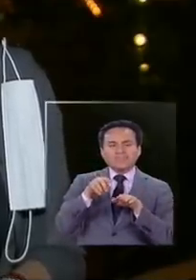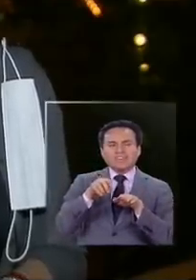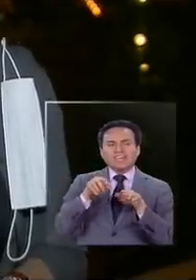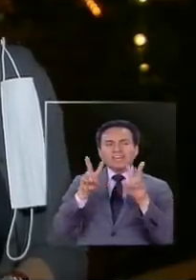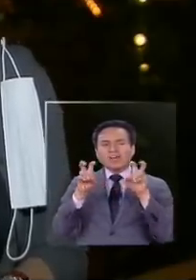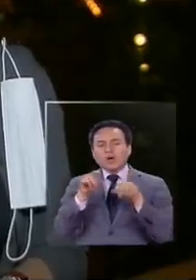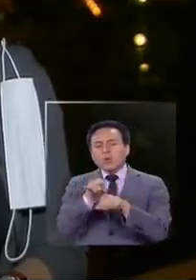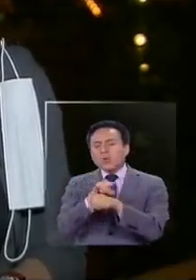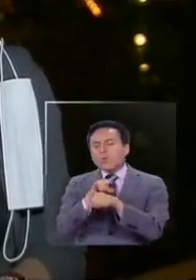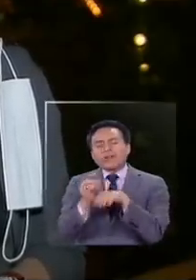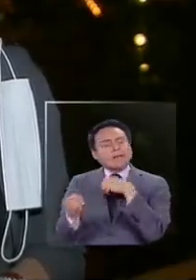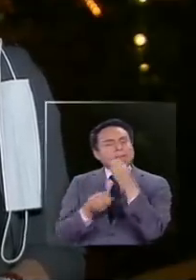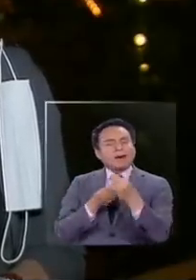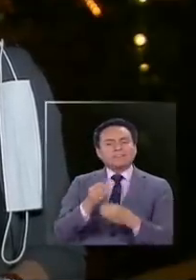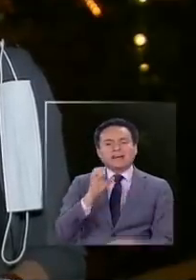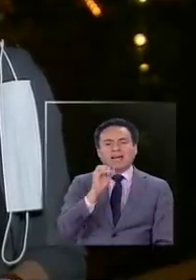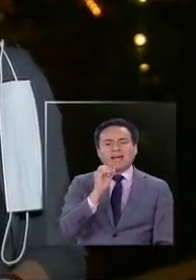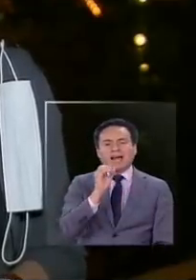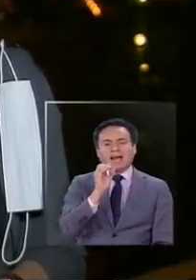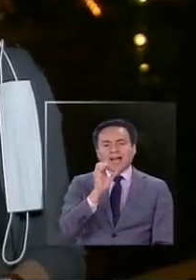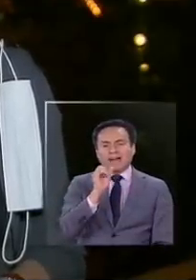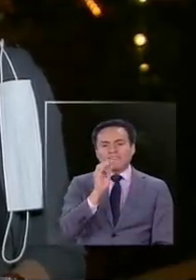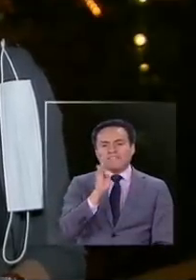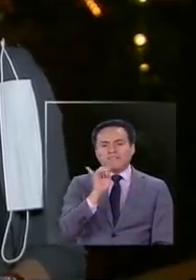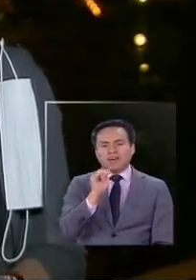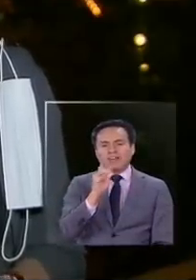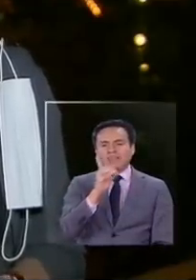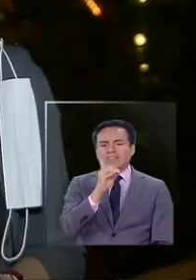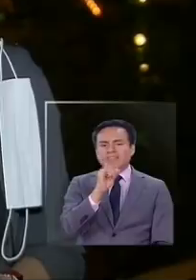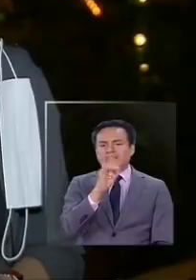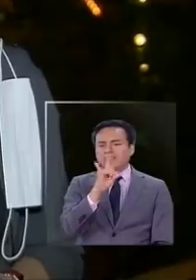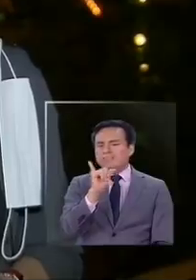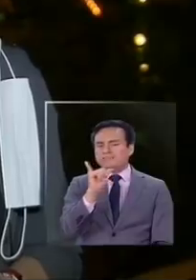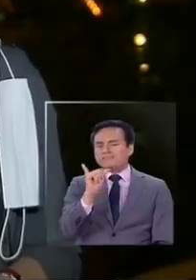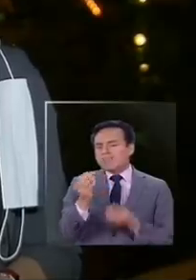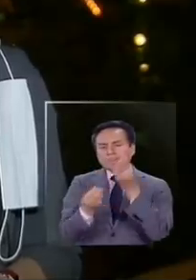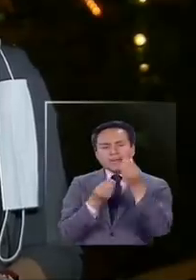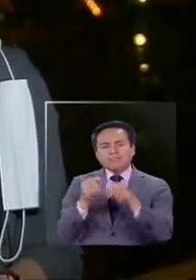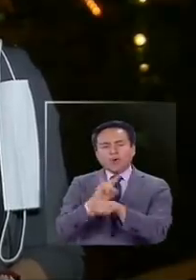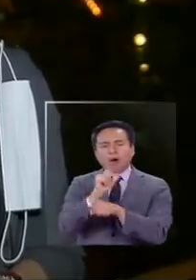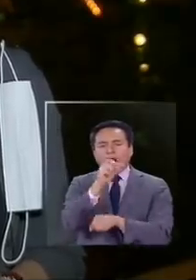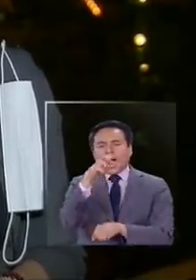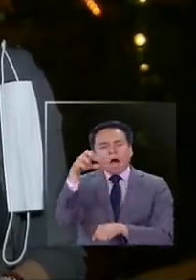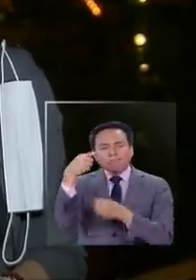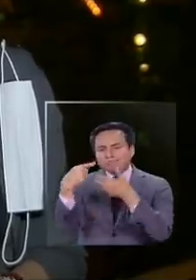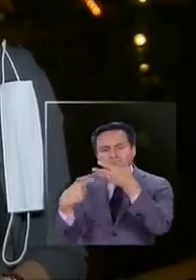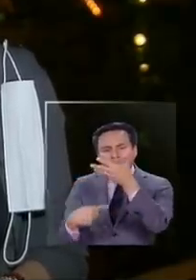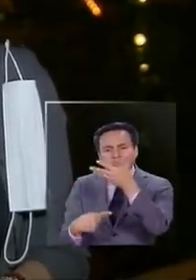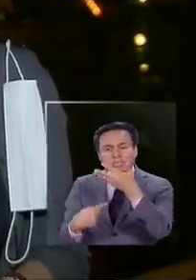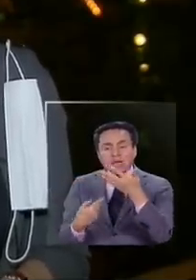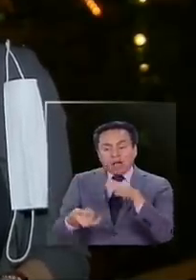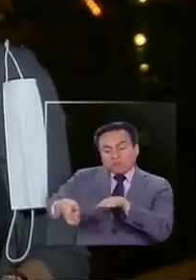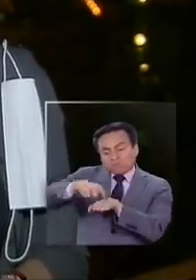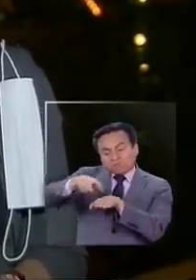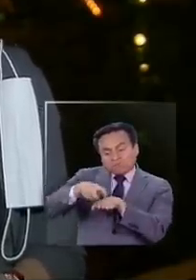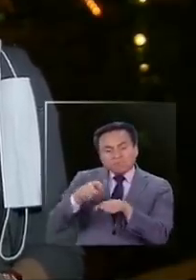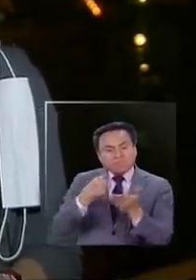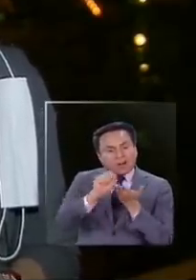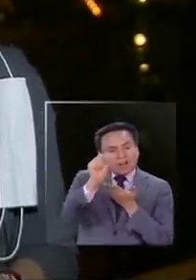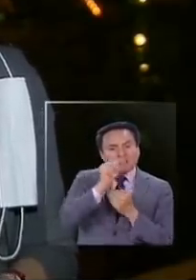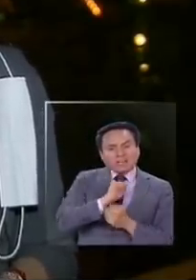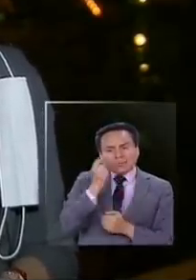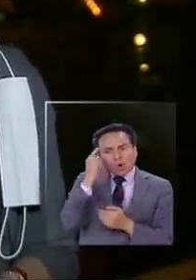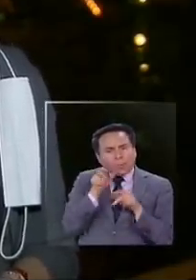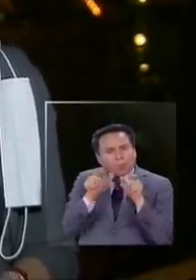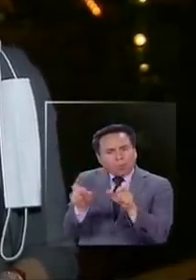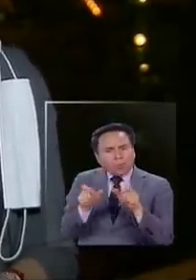son los Uber, los Cabify, los Didi, todos estos que no son reconocidos, pero que transportan público de todas maneras. ¿Y